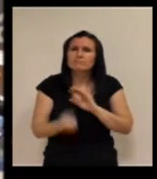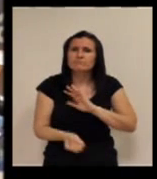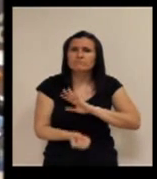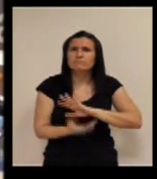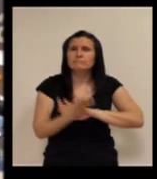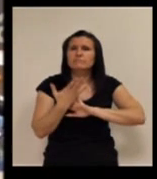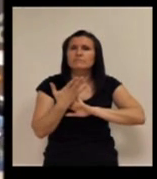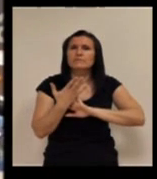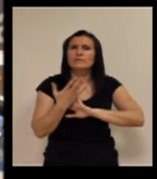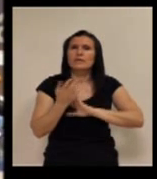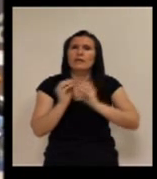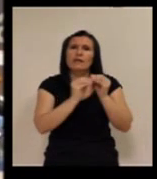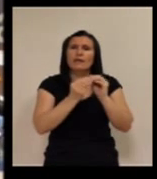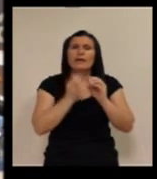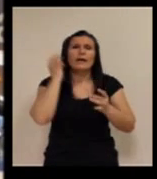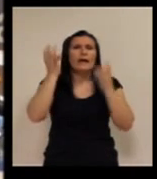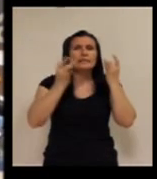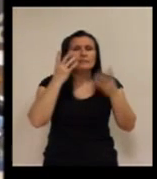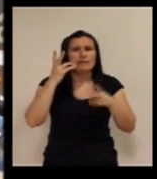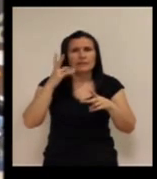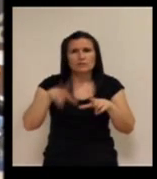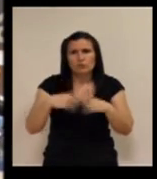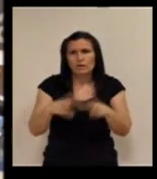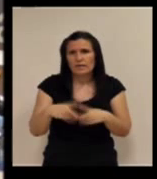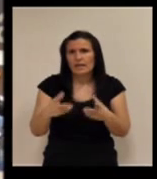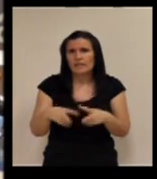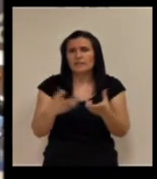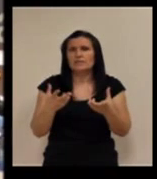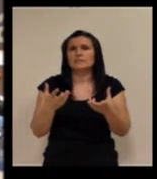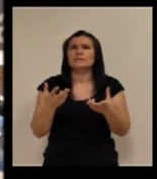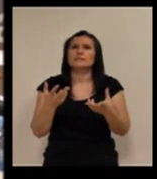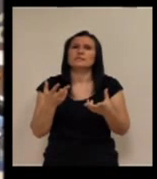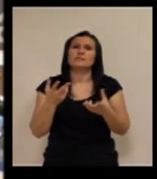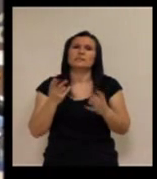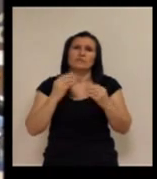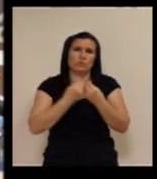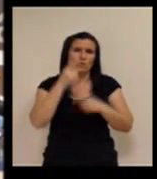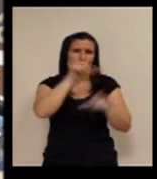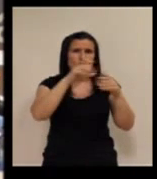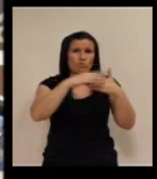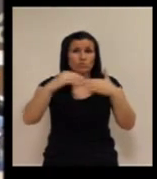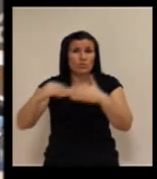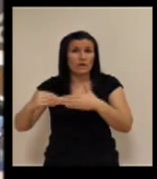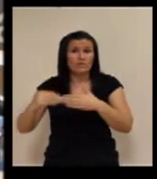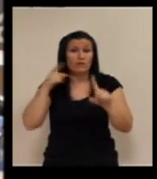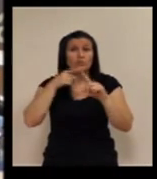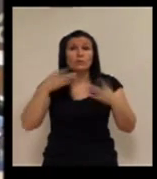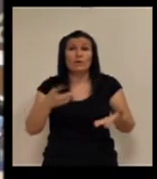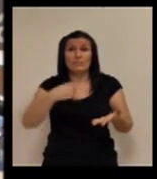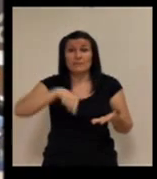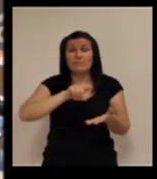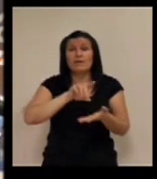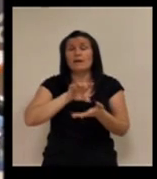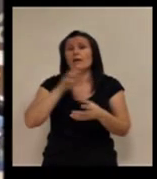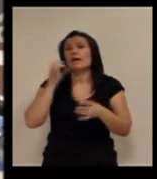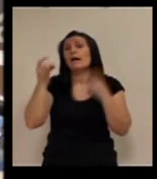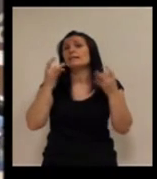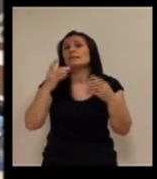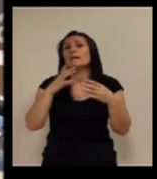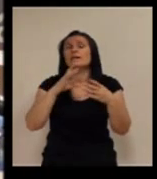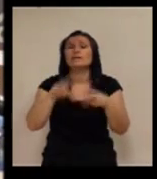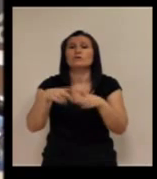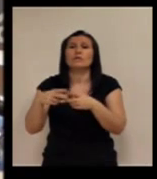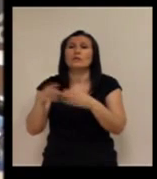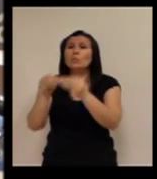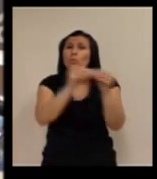actividades sociales con los usuarios para que, bueno, esas actividades sociales no sean iguales para